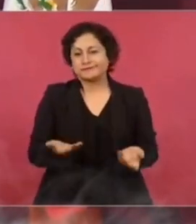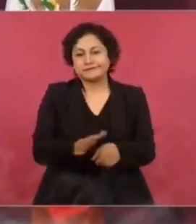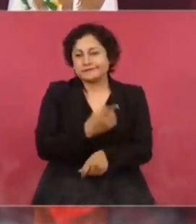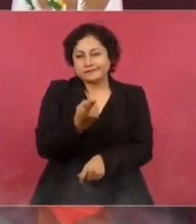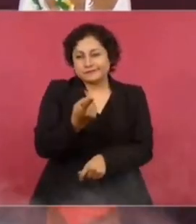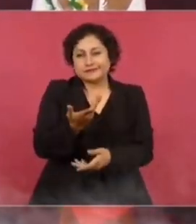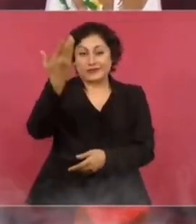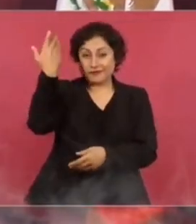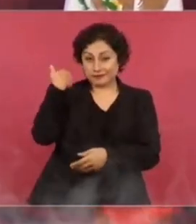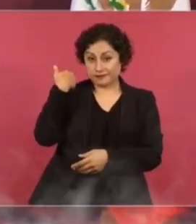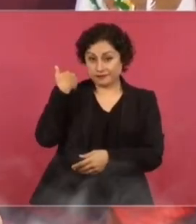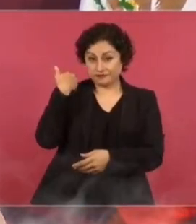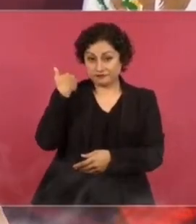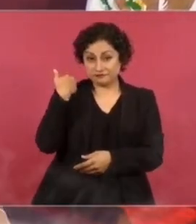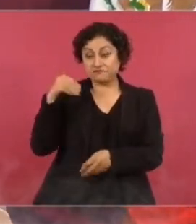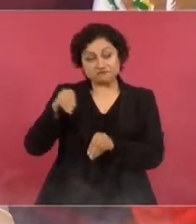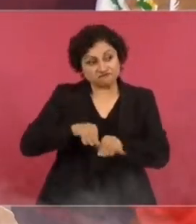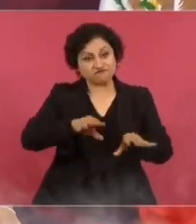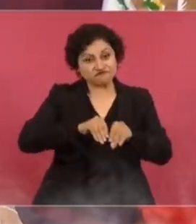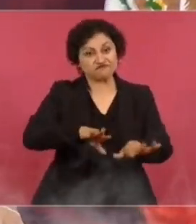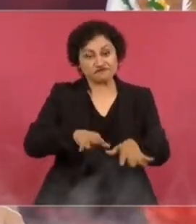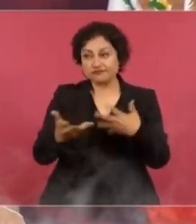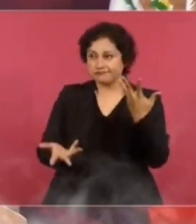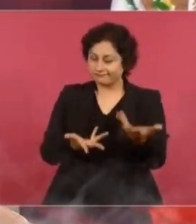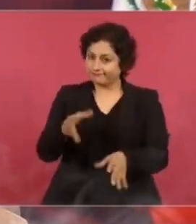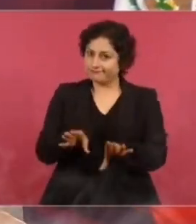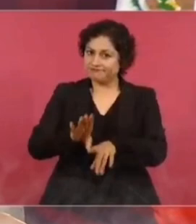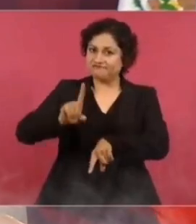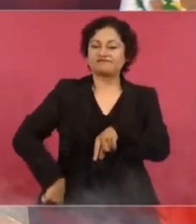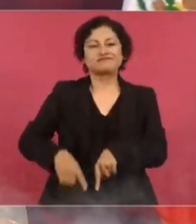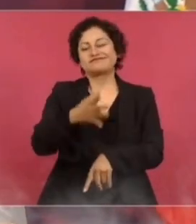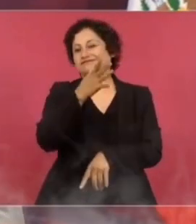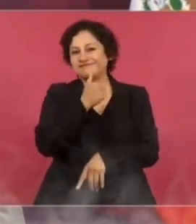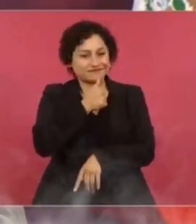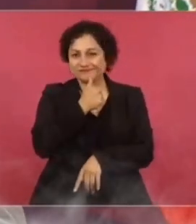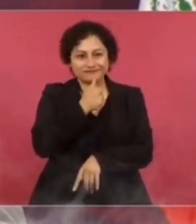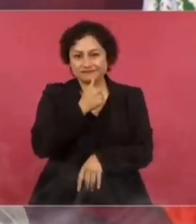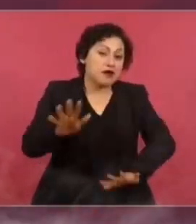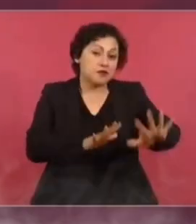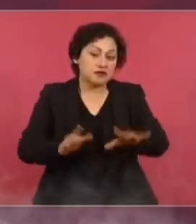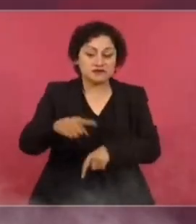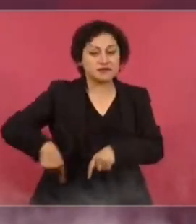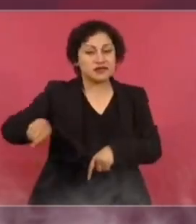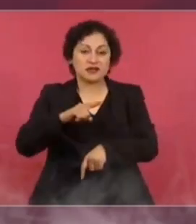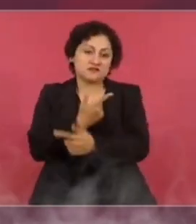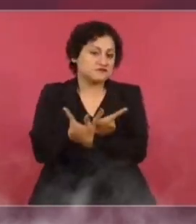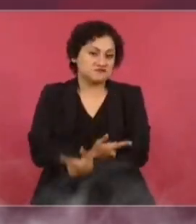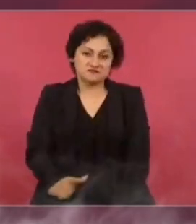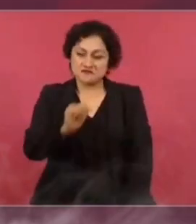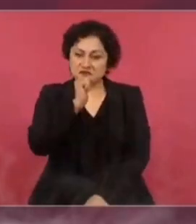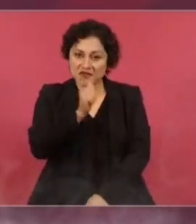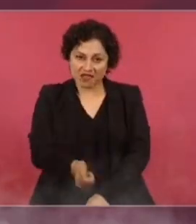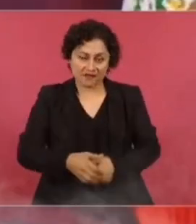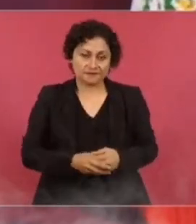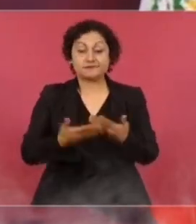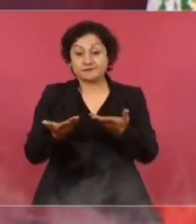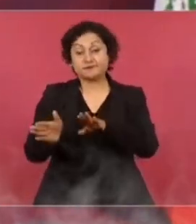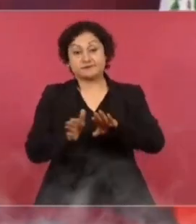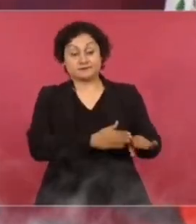manera de contrarrestar. Esas campañas. No chistían las redes sociales. Entonces ahora,